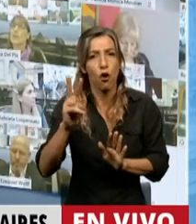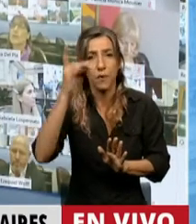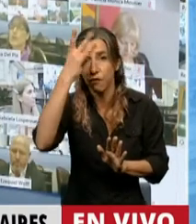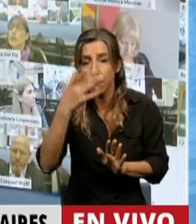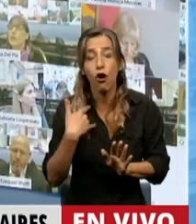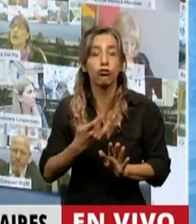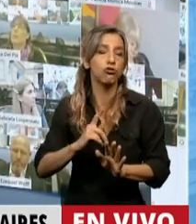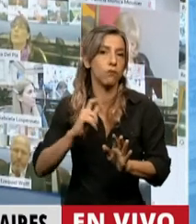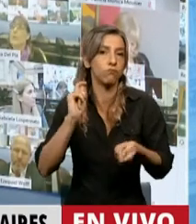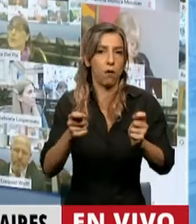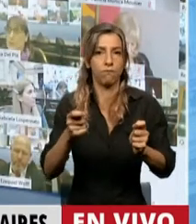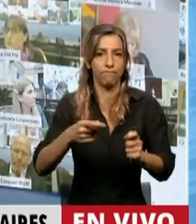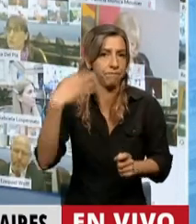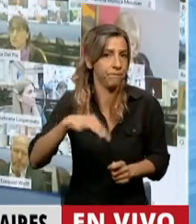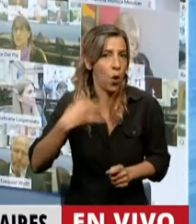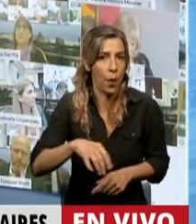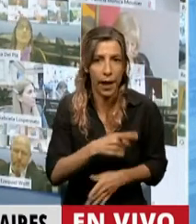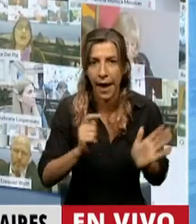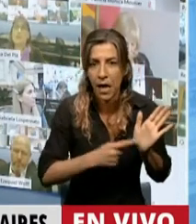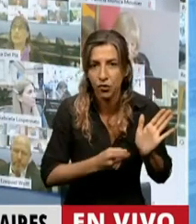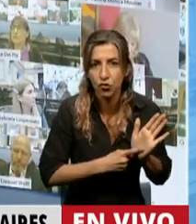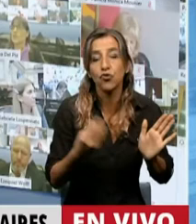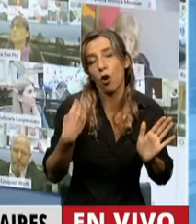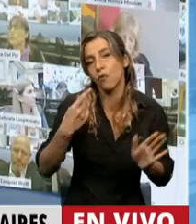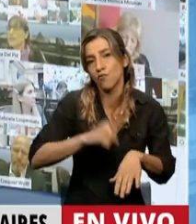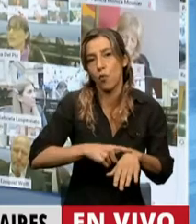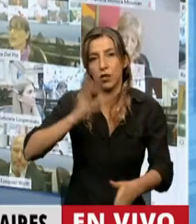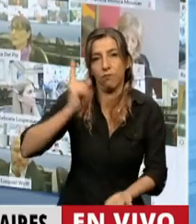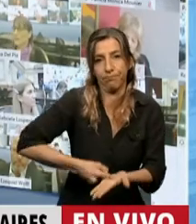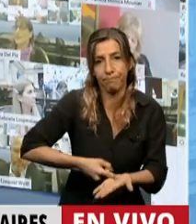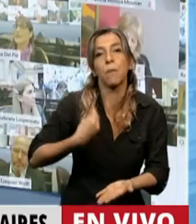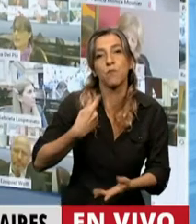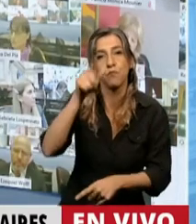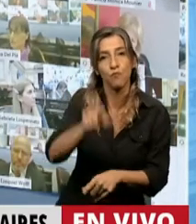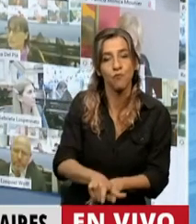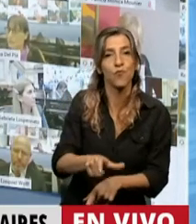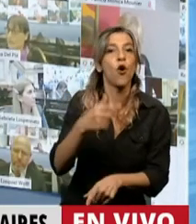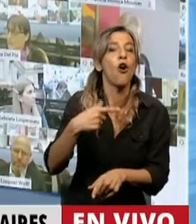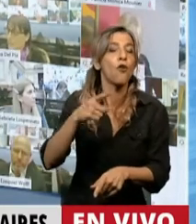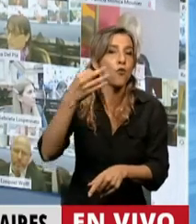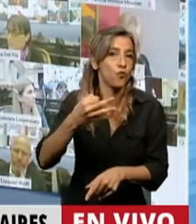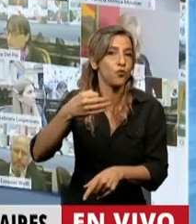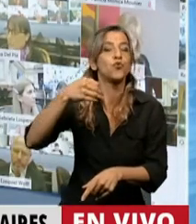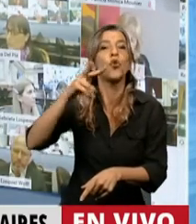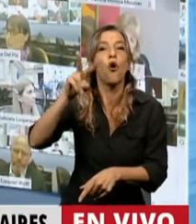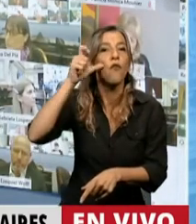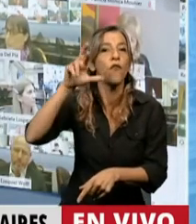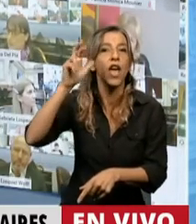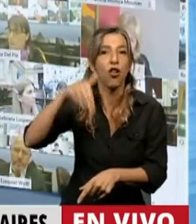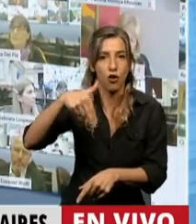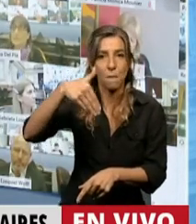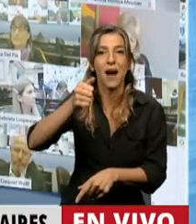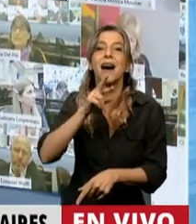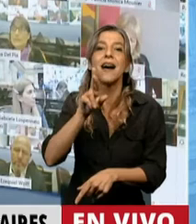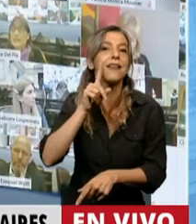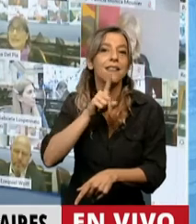oprobioso fallo de impunidad en el caso de Marita Berón. Por eso importa tener